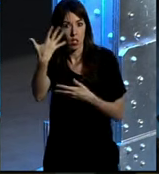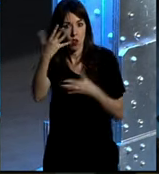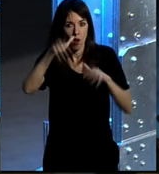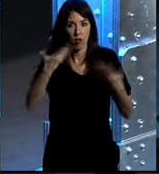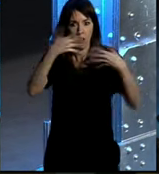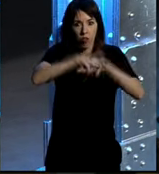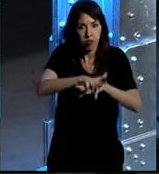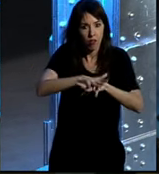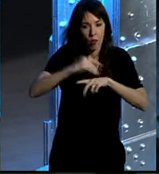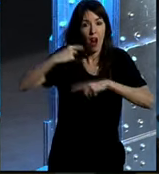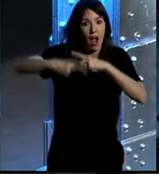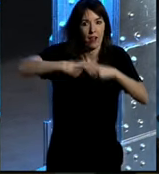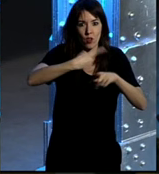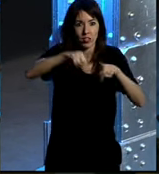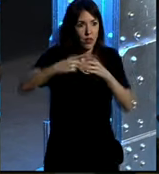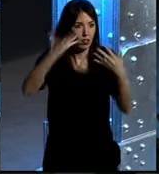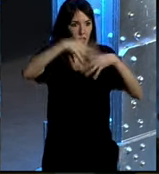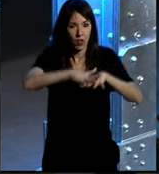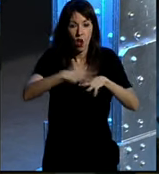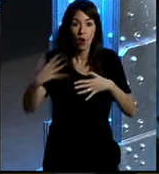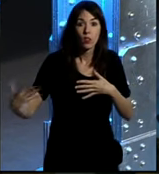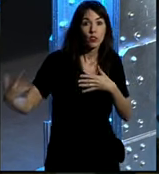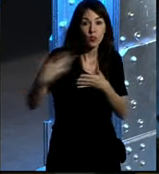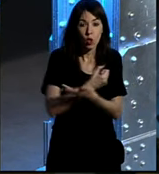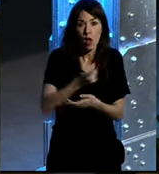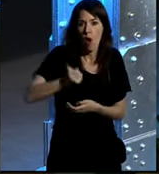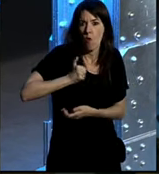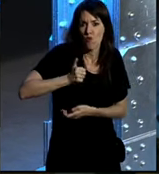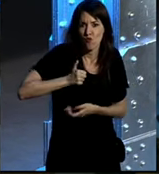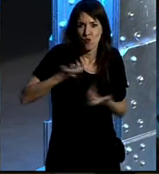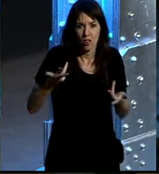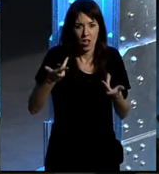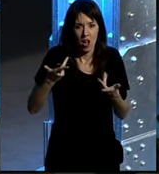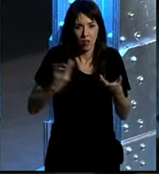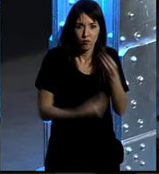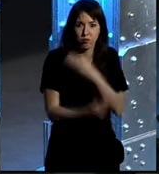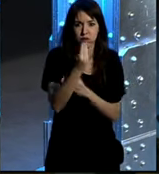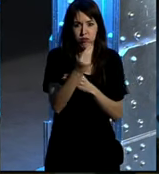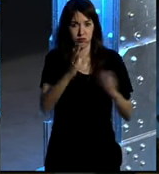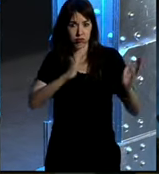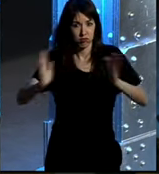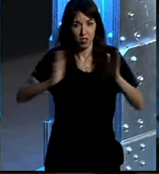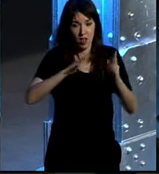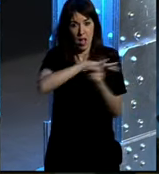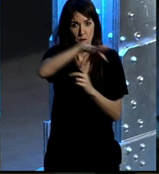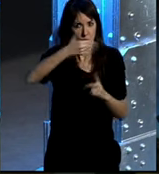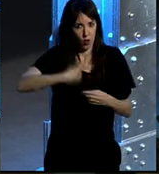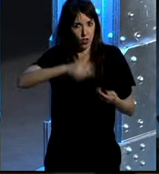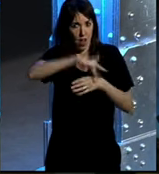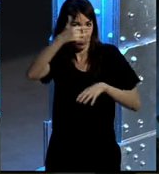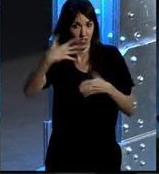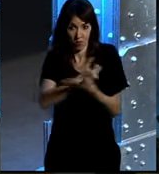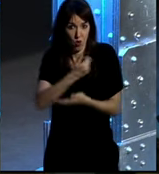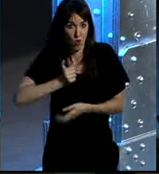conviven distintas generaciones y no todas han tenido la oportunidad de nacer en este entorno ya digital.